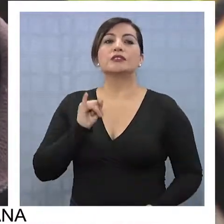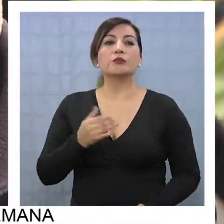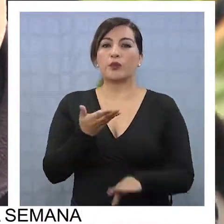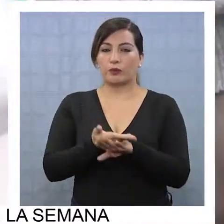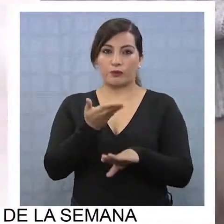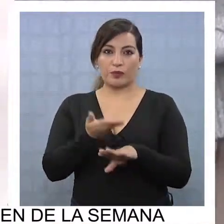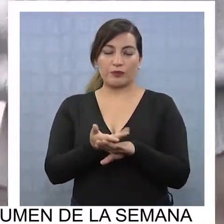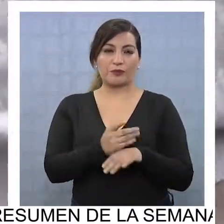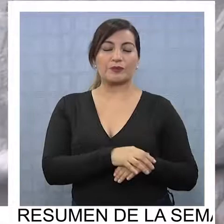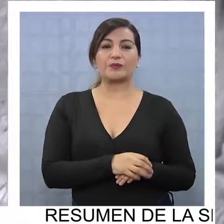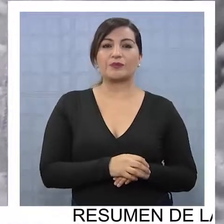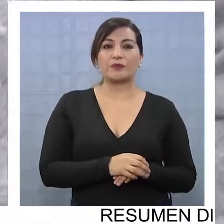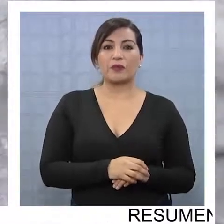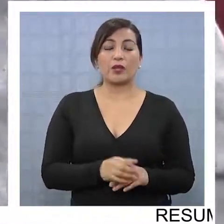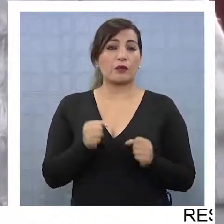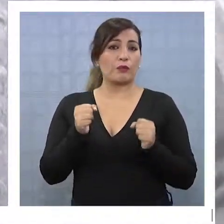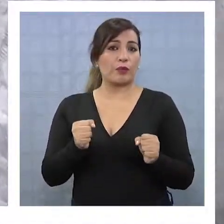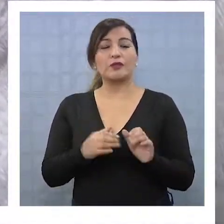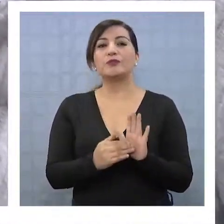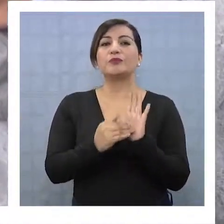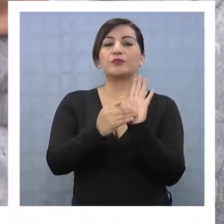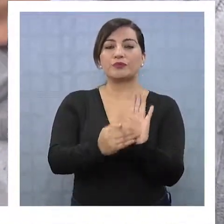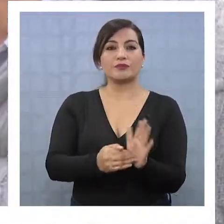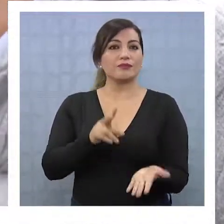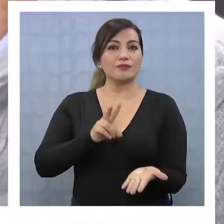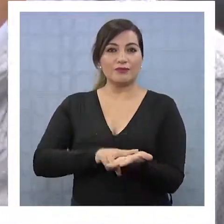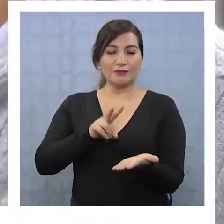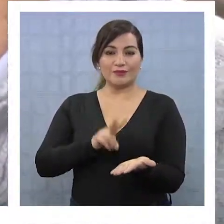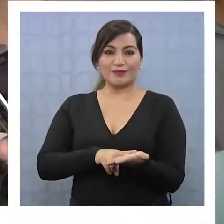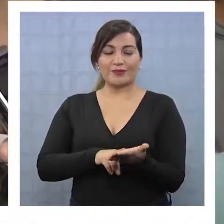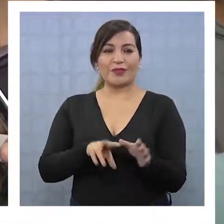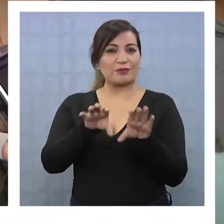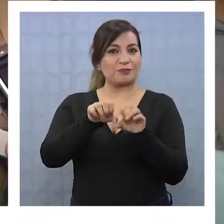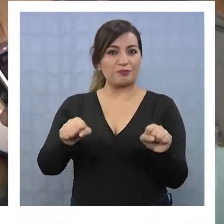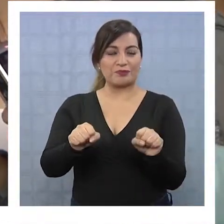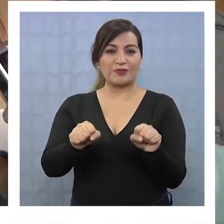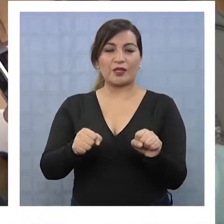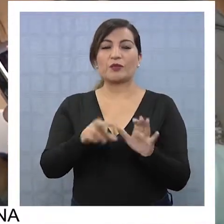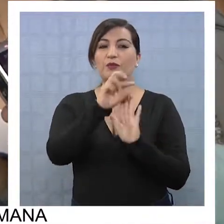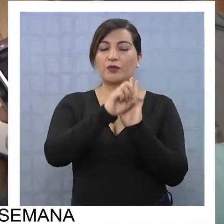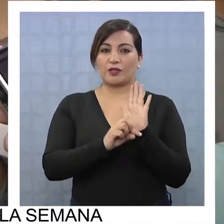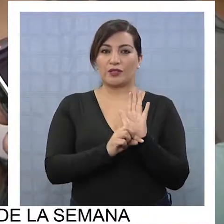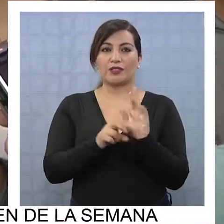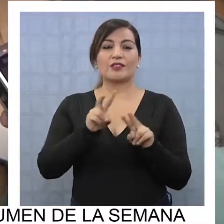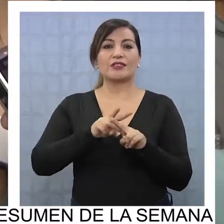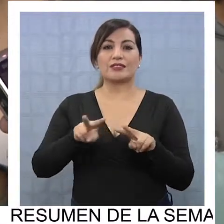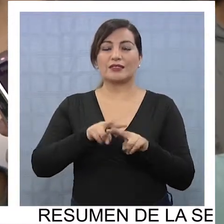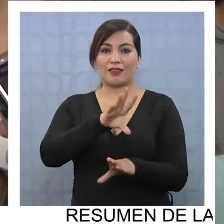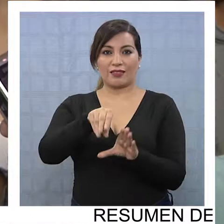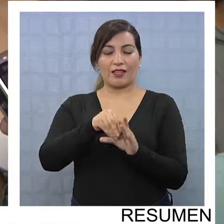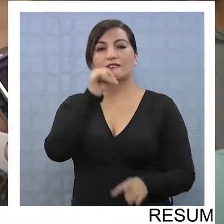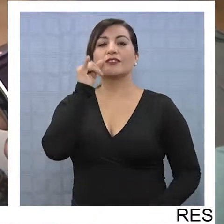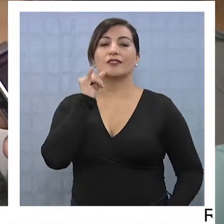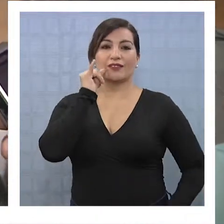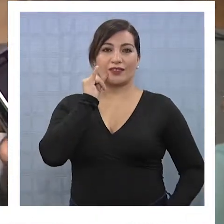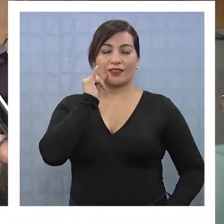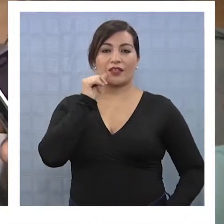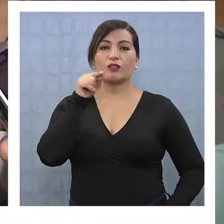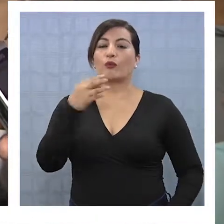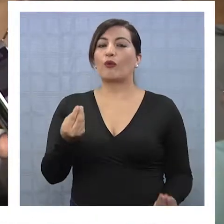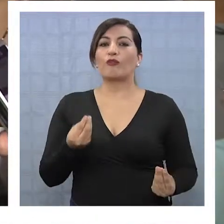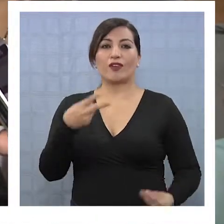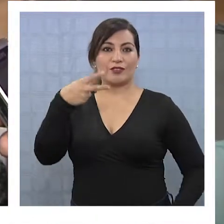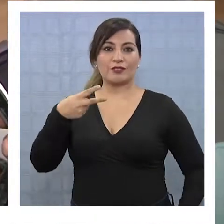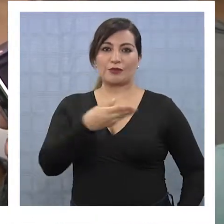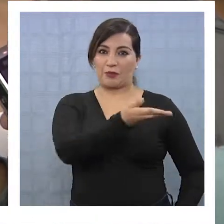centros que siempre son tan solicitados por ellos y poder ya dar muestras efectivas y concretas con proyectos que se concretan en nuestra región, así que